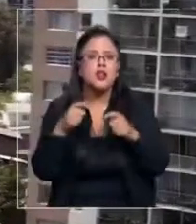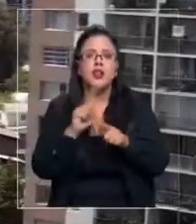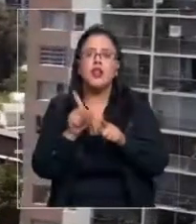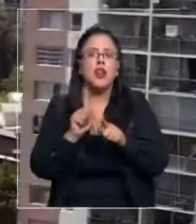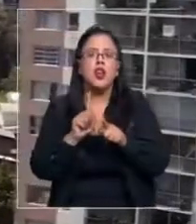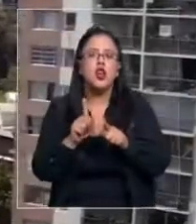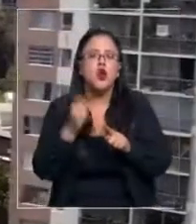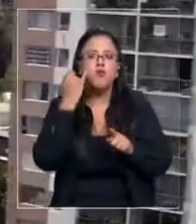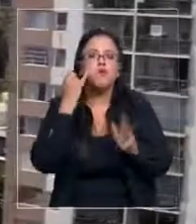irregularidad.